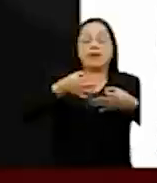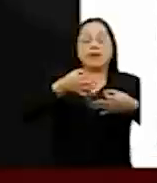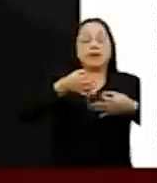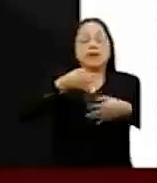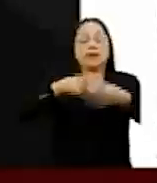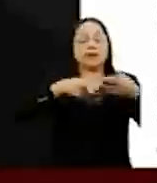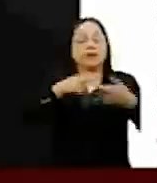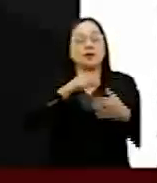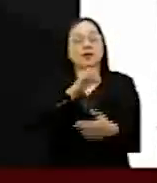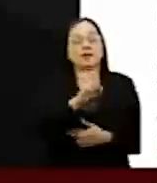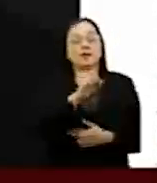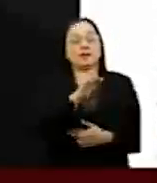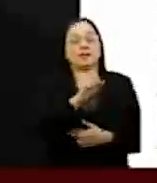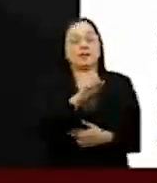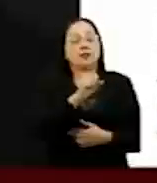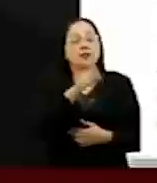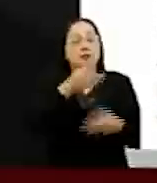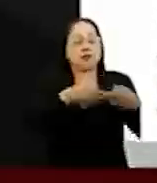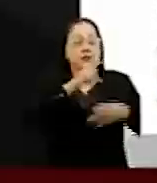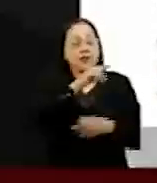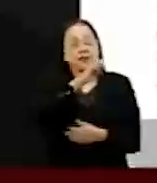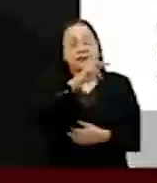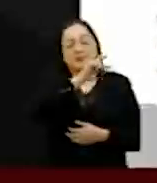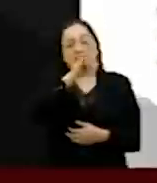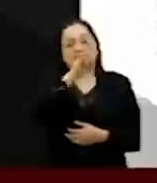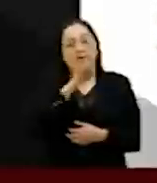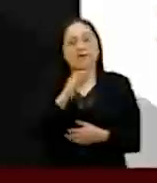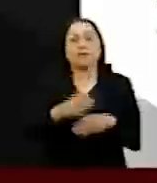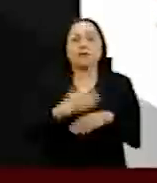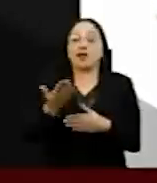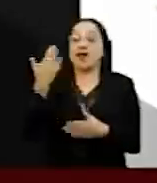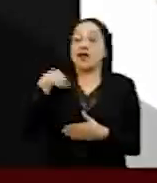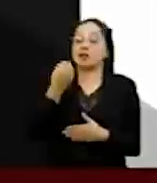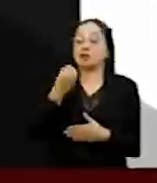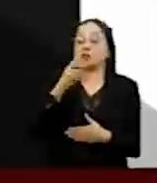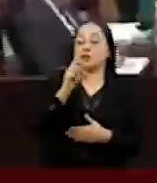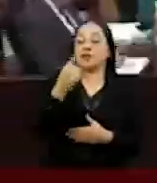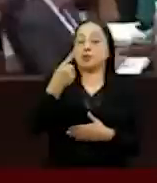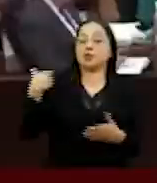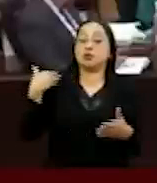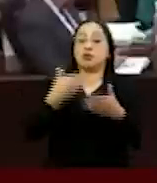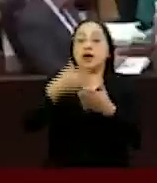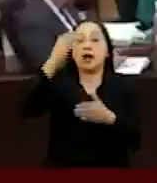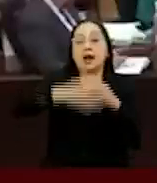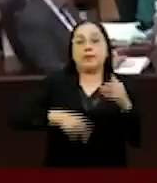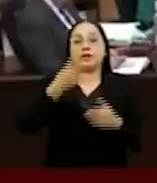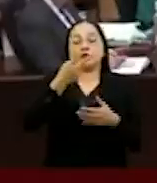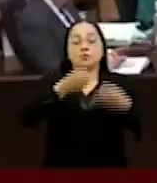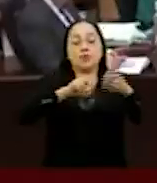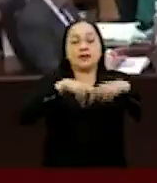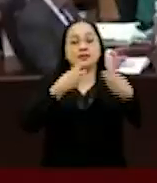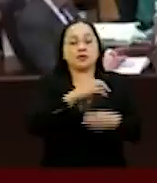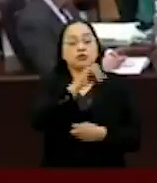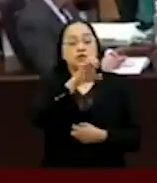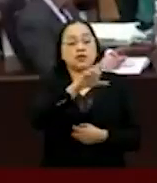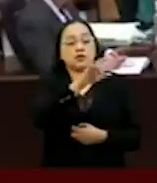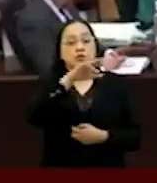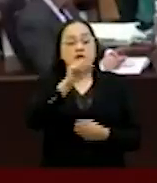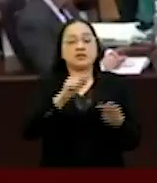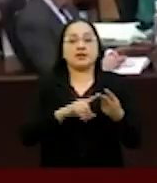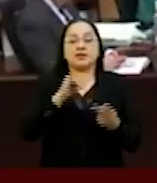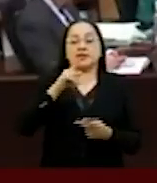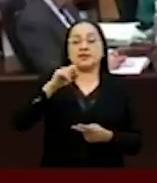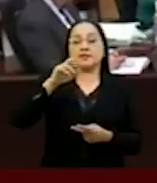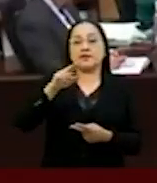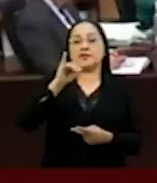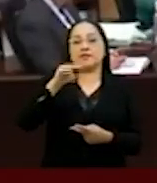Electoral del Poder Judicial de la Federación. Y es que el pasado 31 de octubre concluyó el periodo de los magistrados José Luis Vargas Valdés e Indalfer